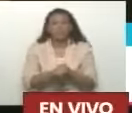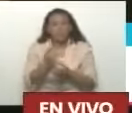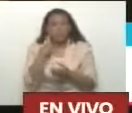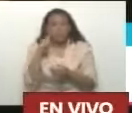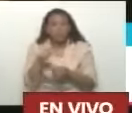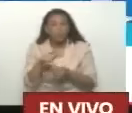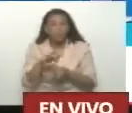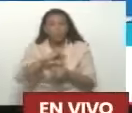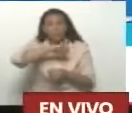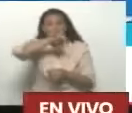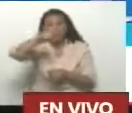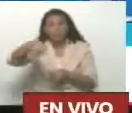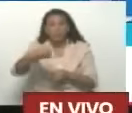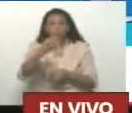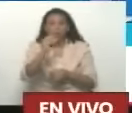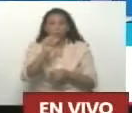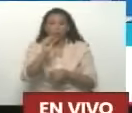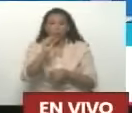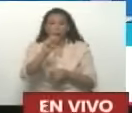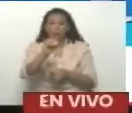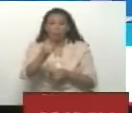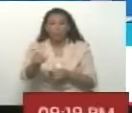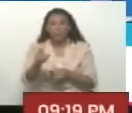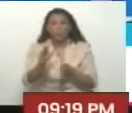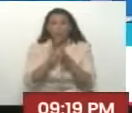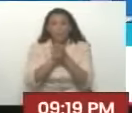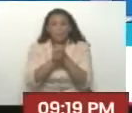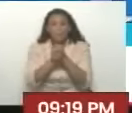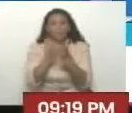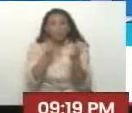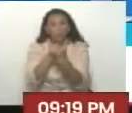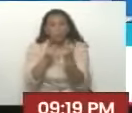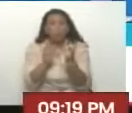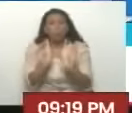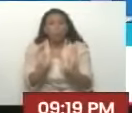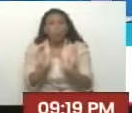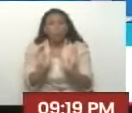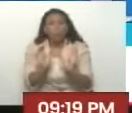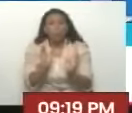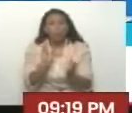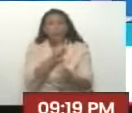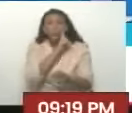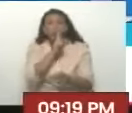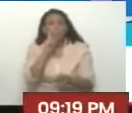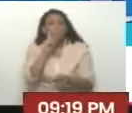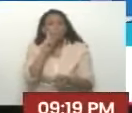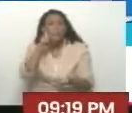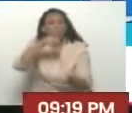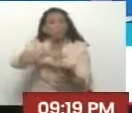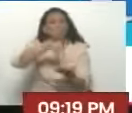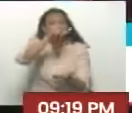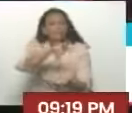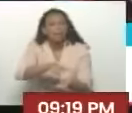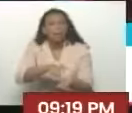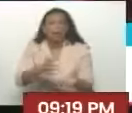Joao Ignacio Ramonet. Cuando aparece Chávez, de manera natural siempre,